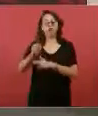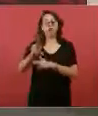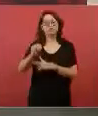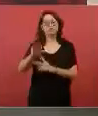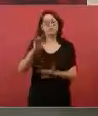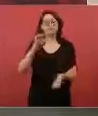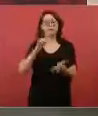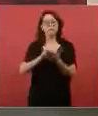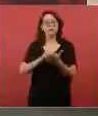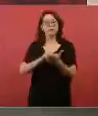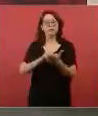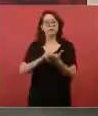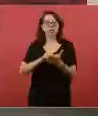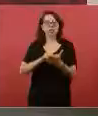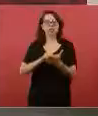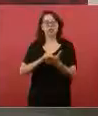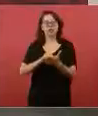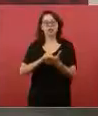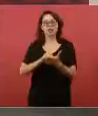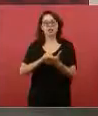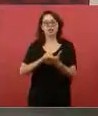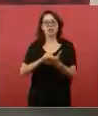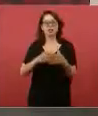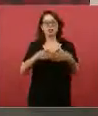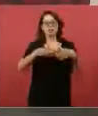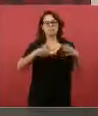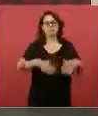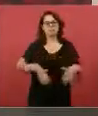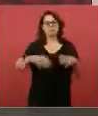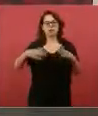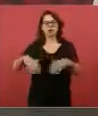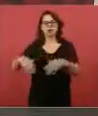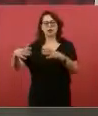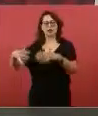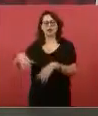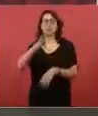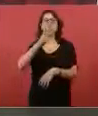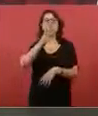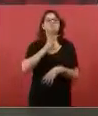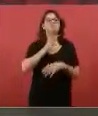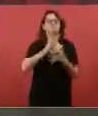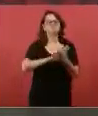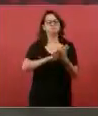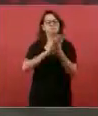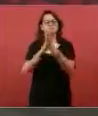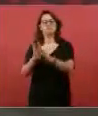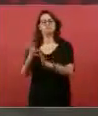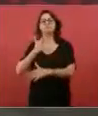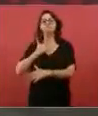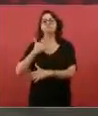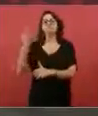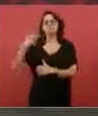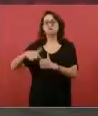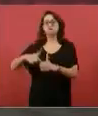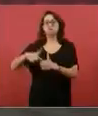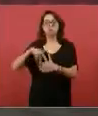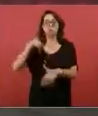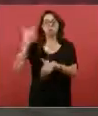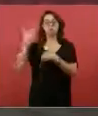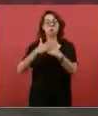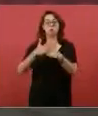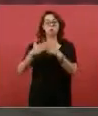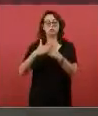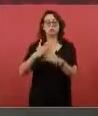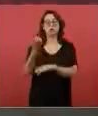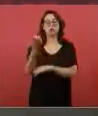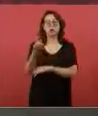sí, este año. Yo pienso que para principios del año próximo ya va